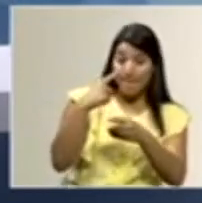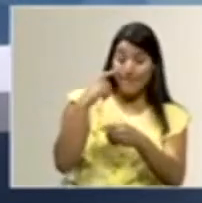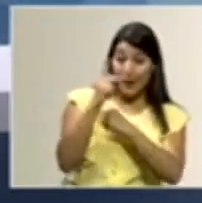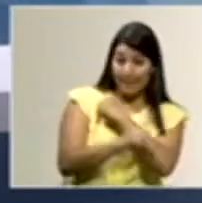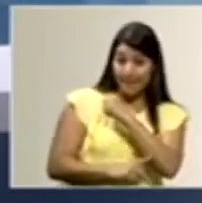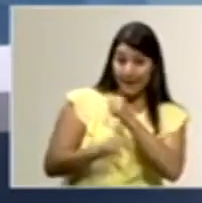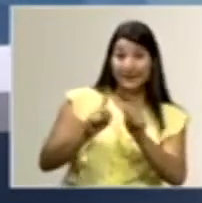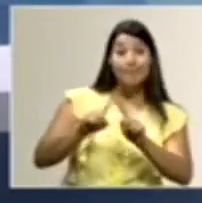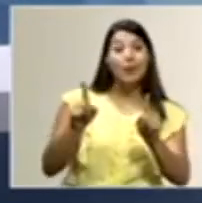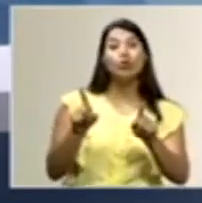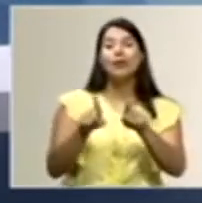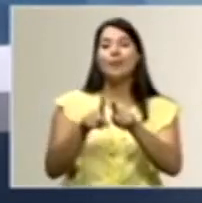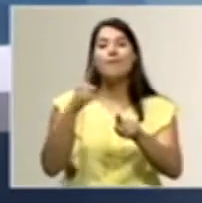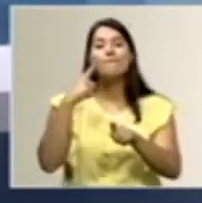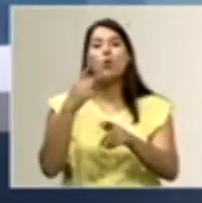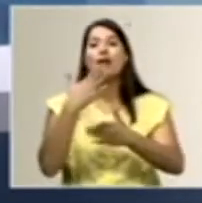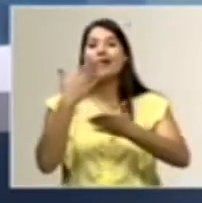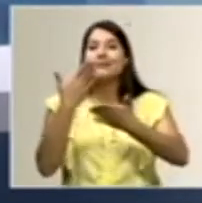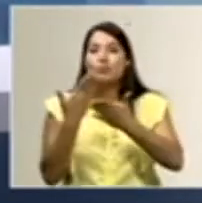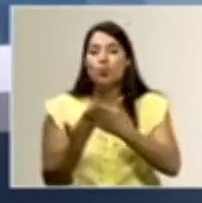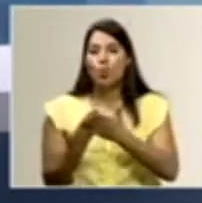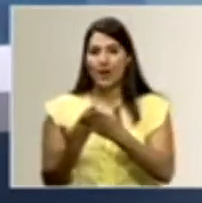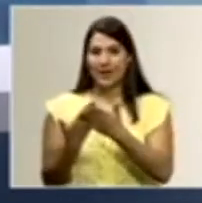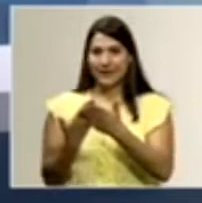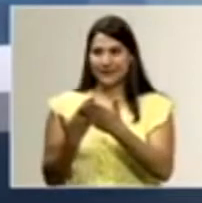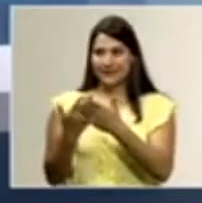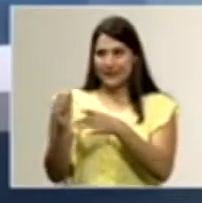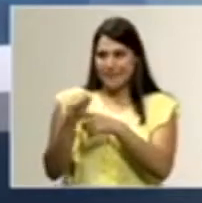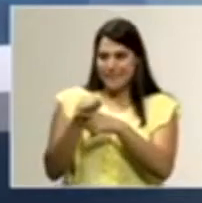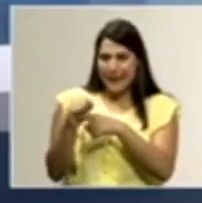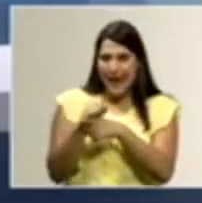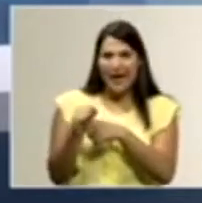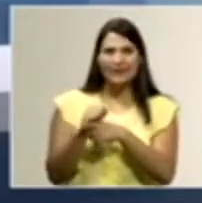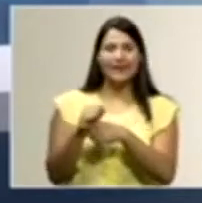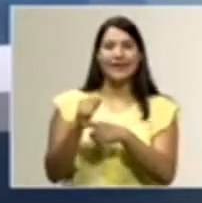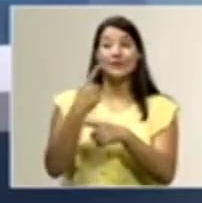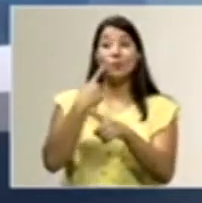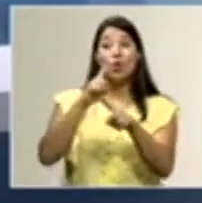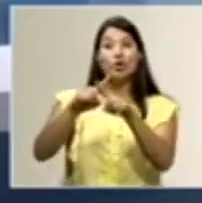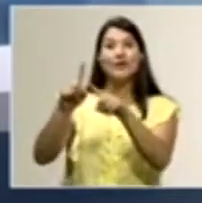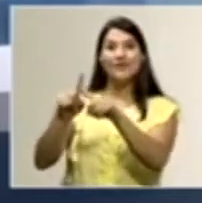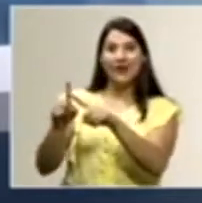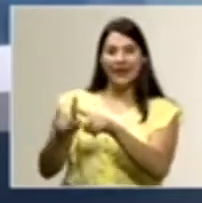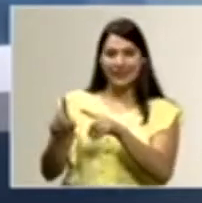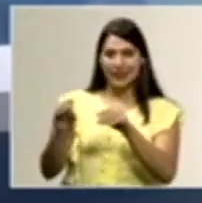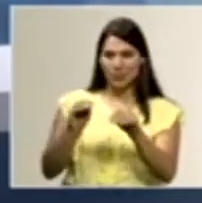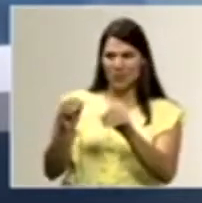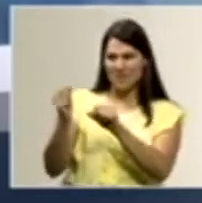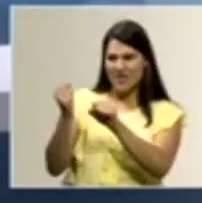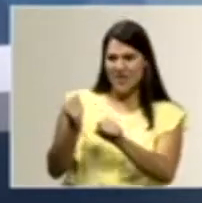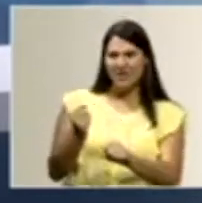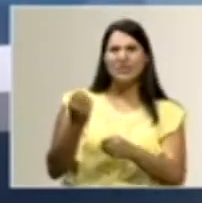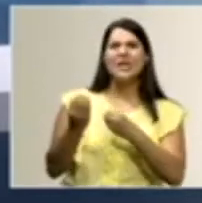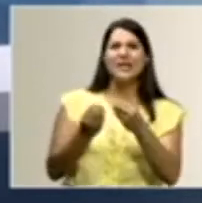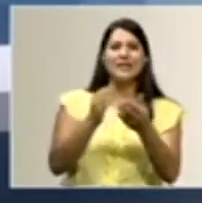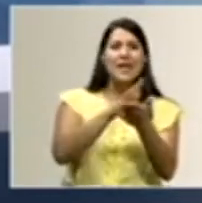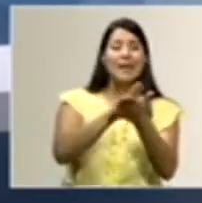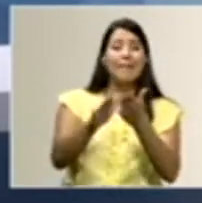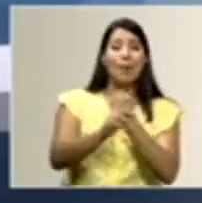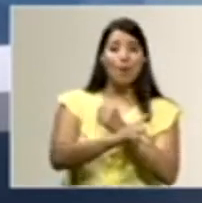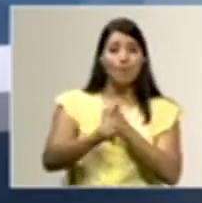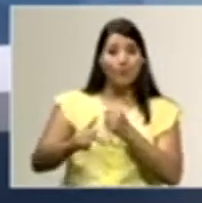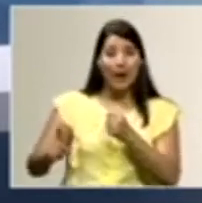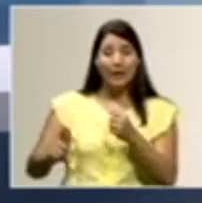sanas prácticas que hemos tenido a través de la federación, a través de diferentes movimientos, que hoy traen limpieza de playa, que hoy traen